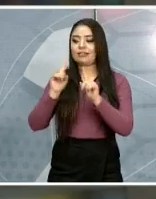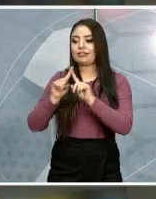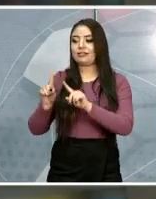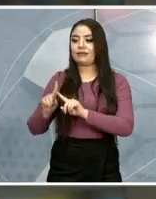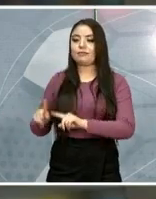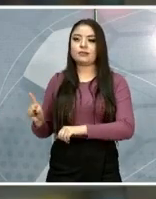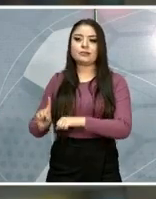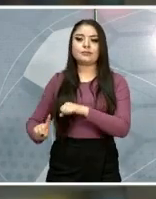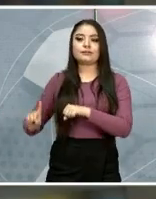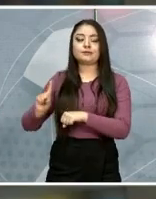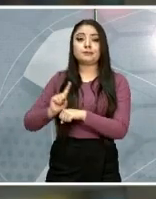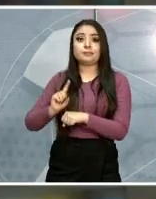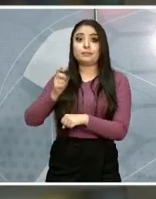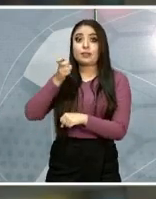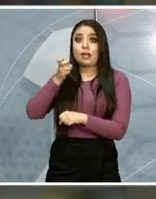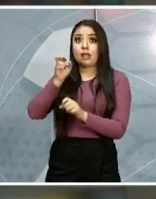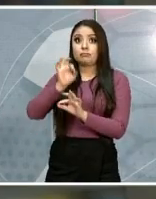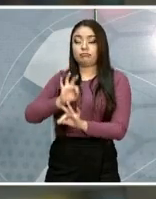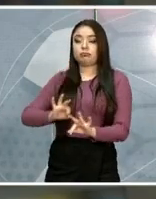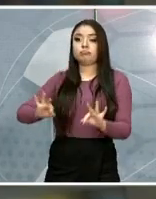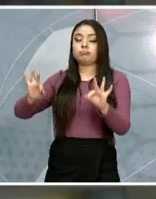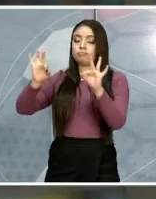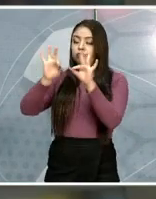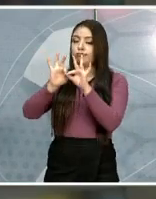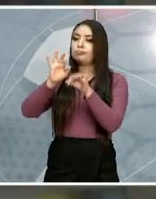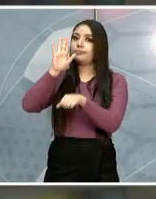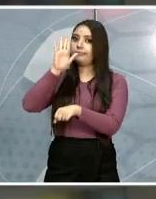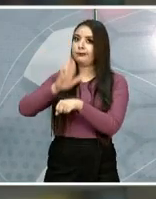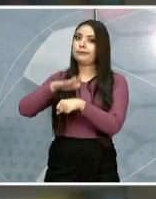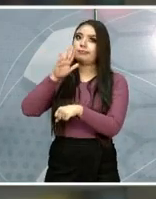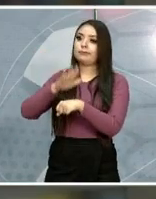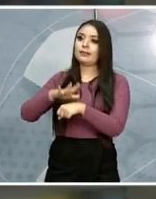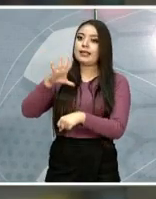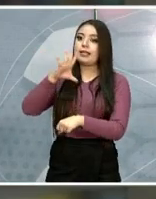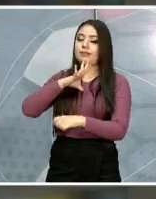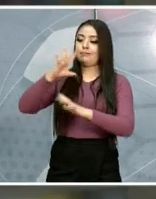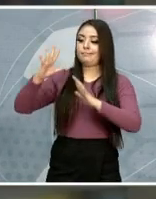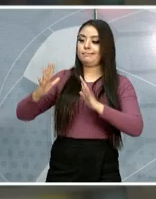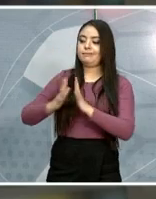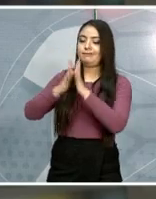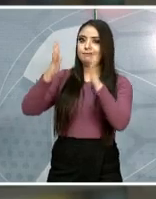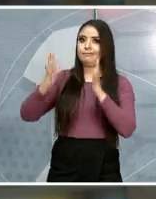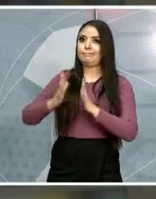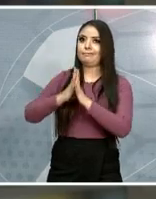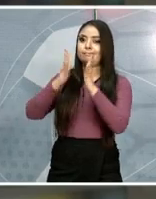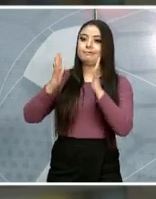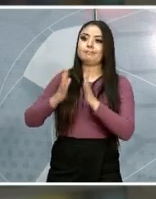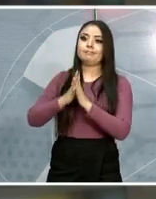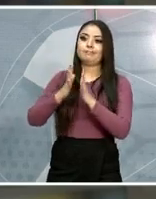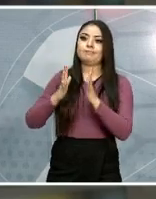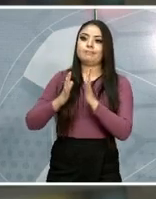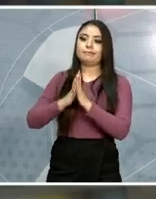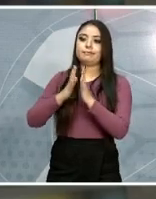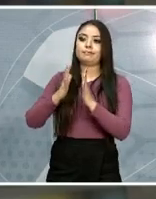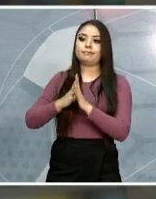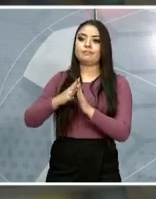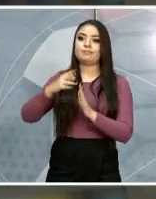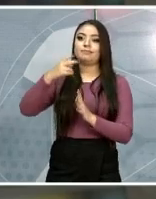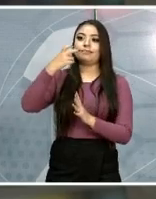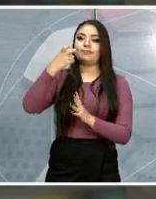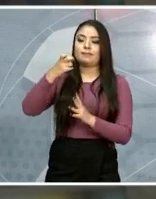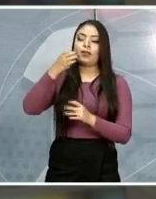destacar que hay un concurso que están organizando, ya lo platicara Gabriela,